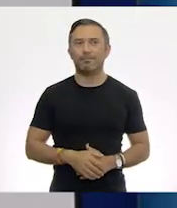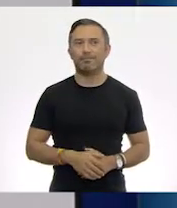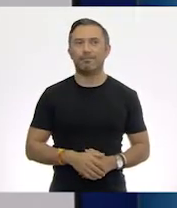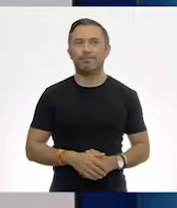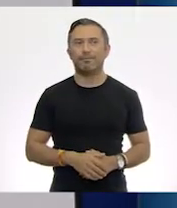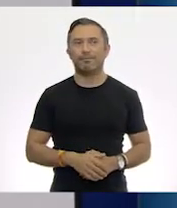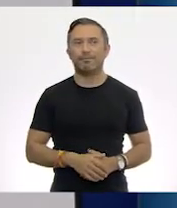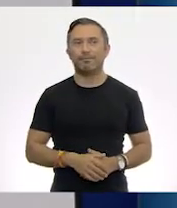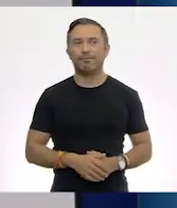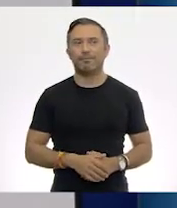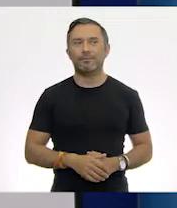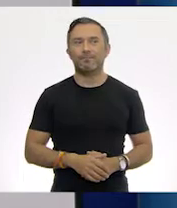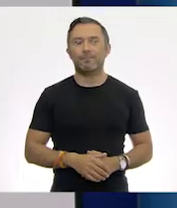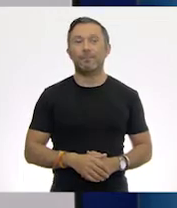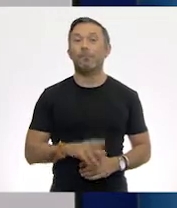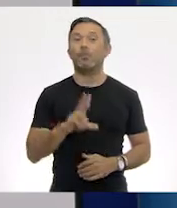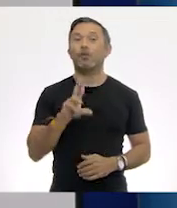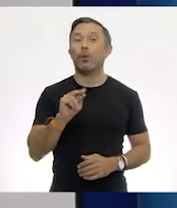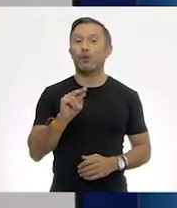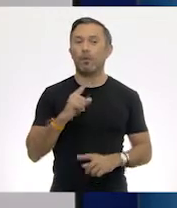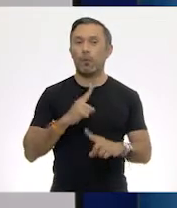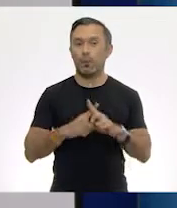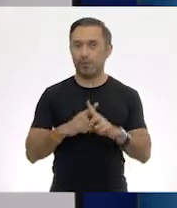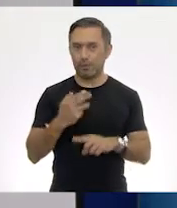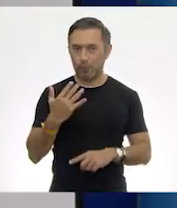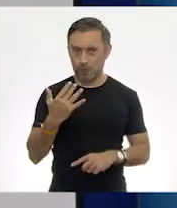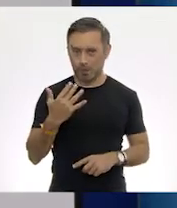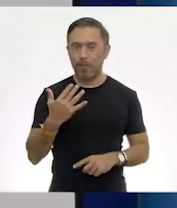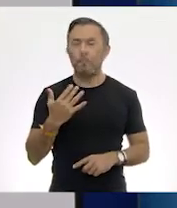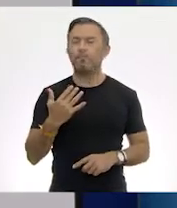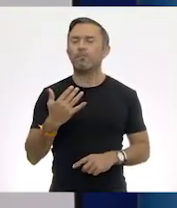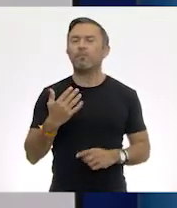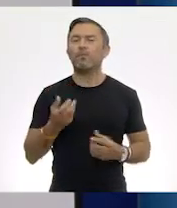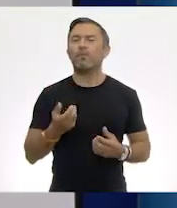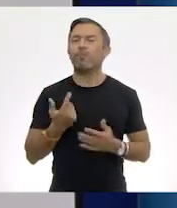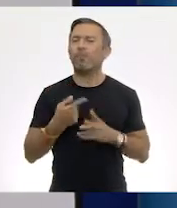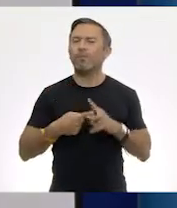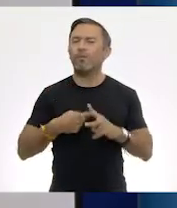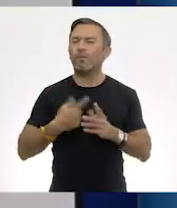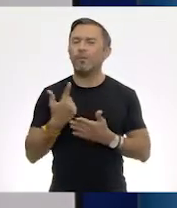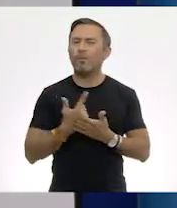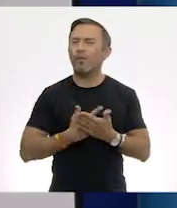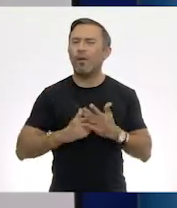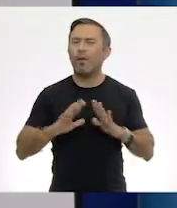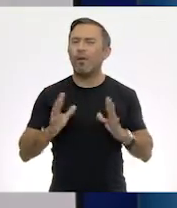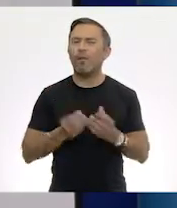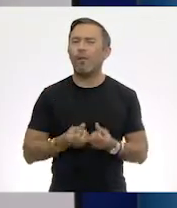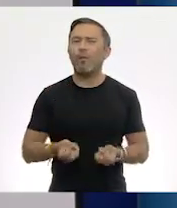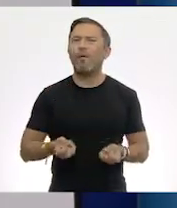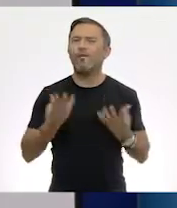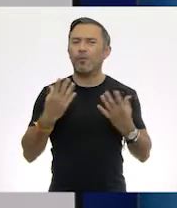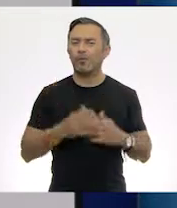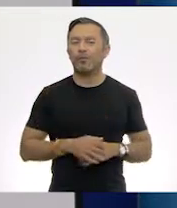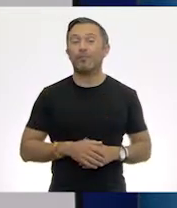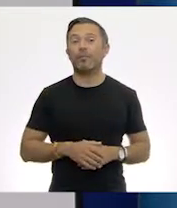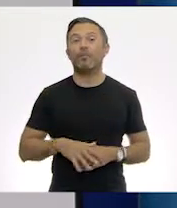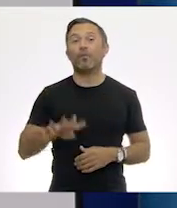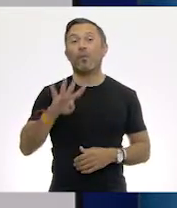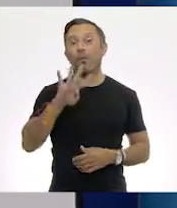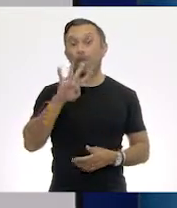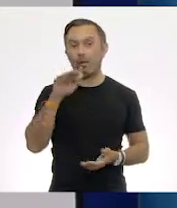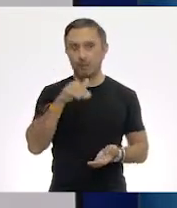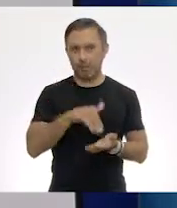¿Cuántos bien. Por 50. ¿Y cuántos nos dio, Ton? Nos dio 4 mil.